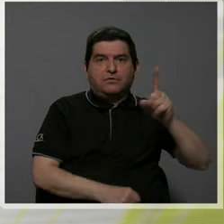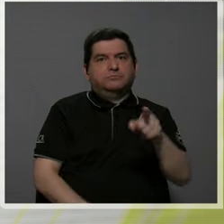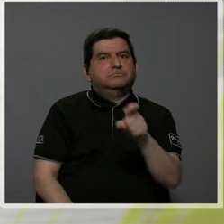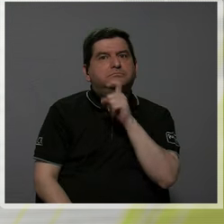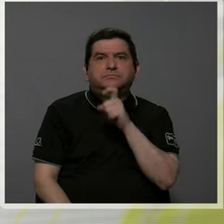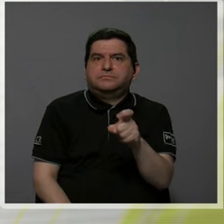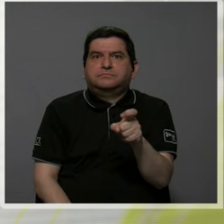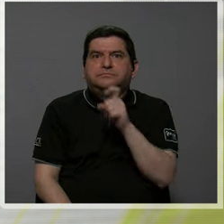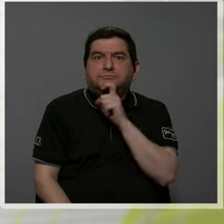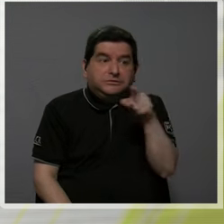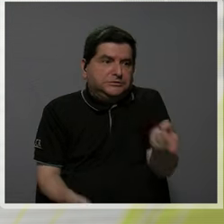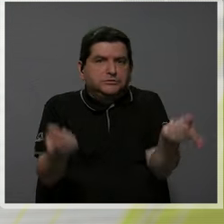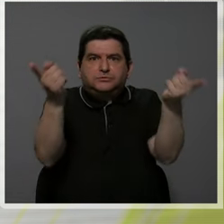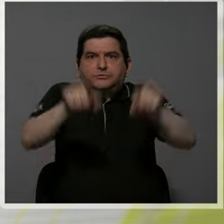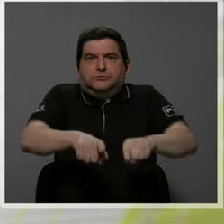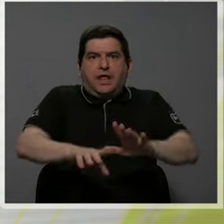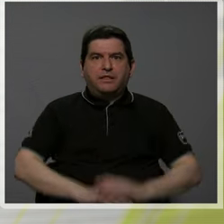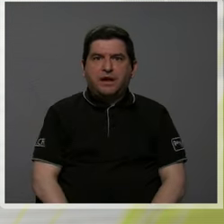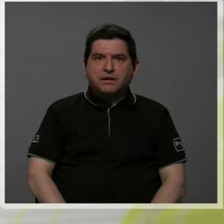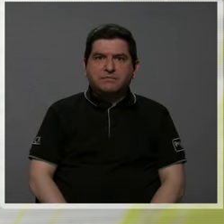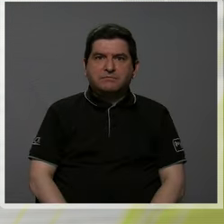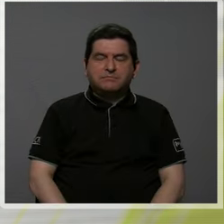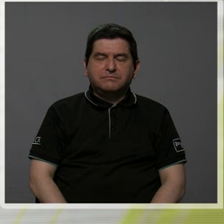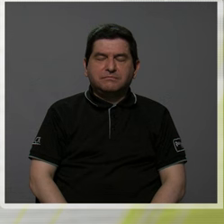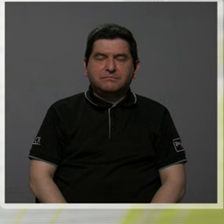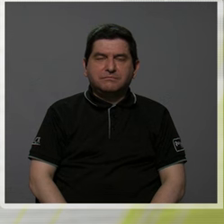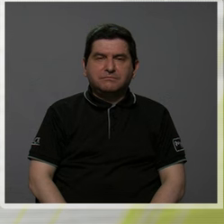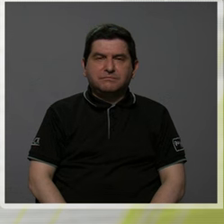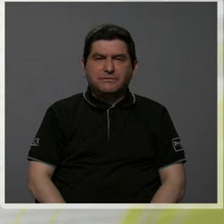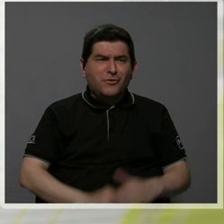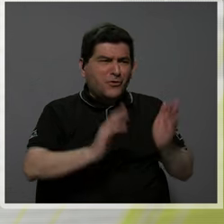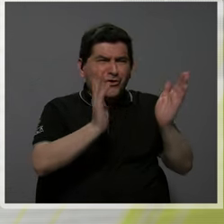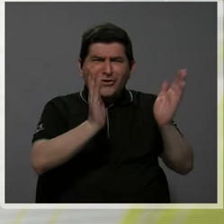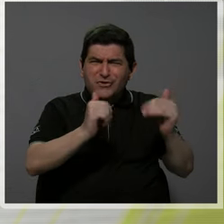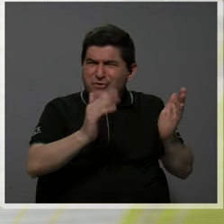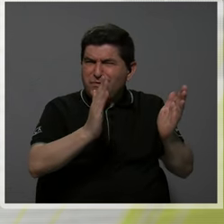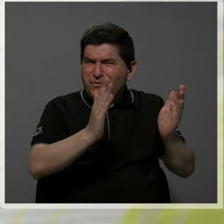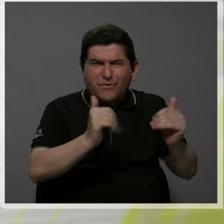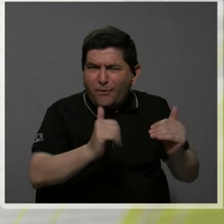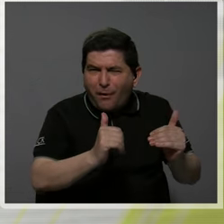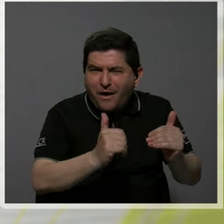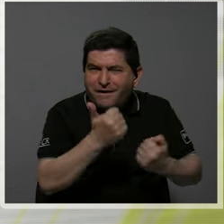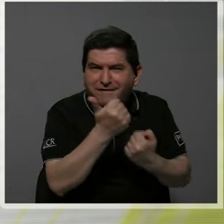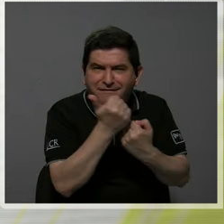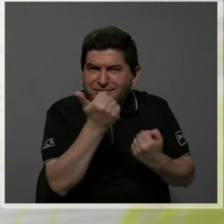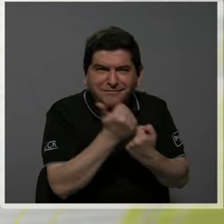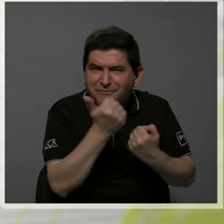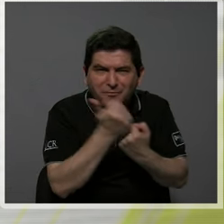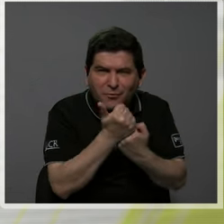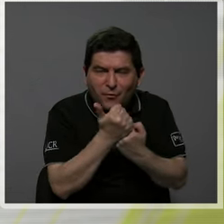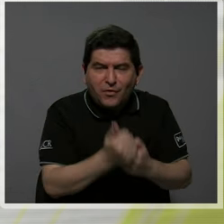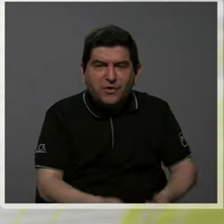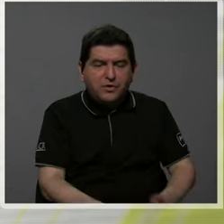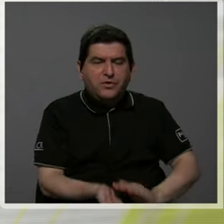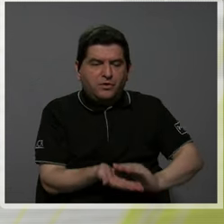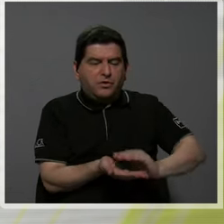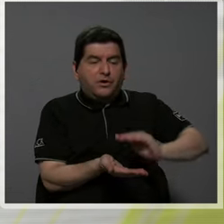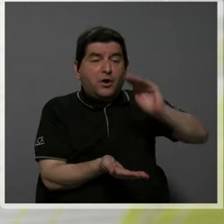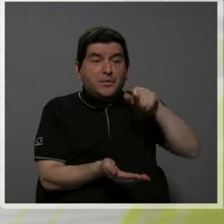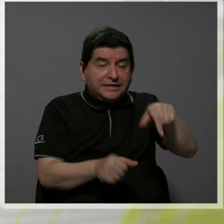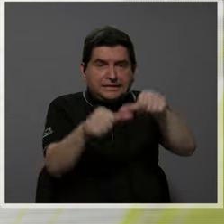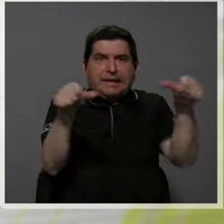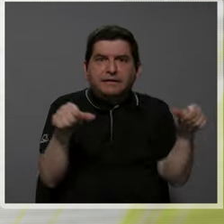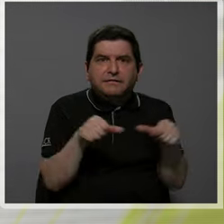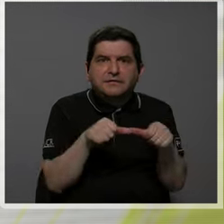difícil que eso suceda. ¿Cómo es que no hay apoyo para que incrementen